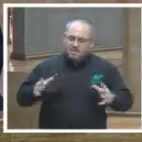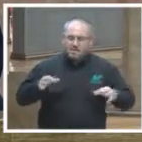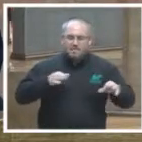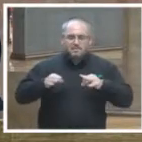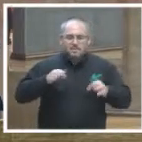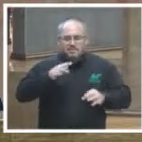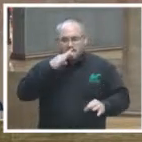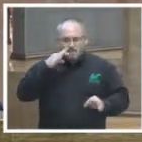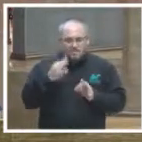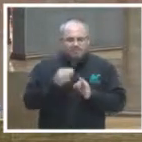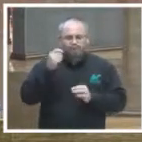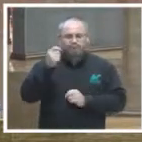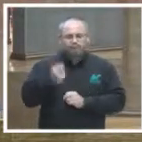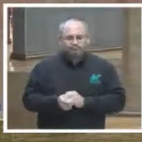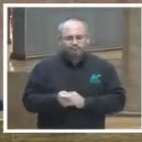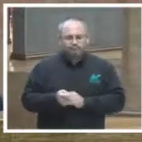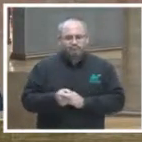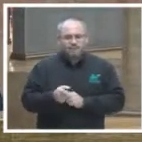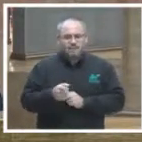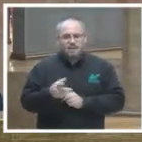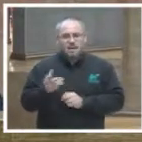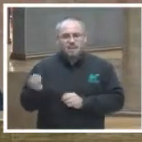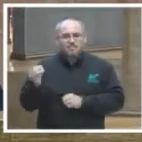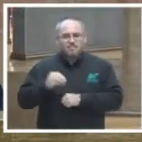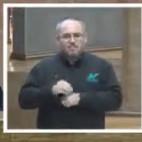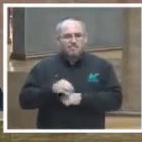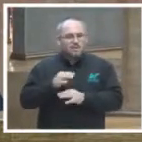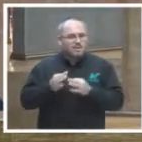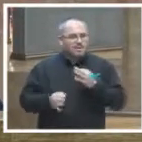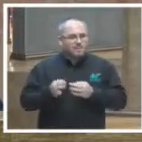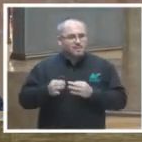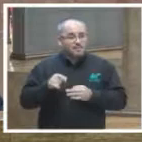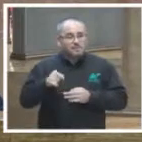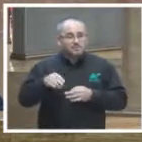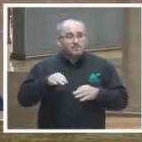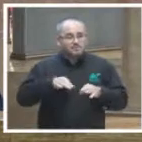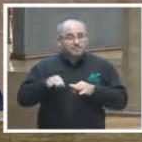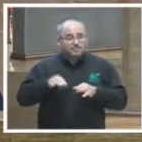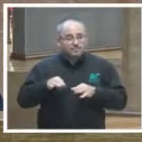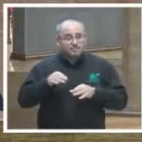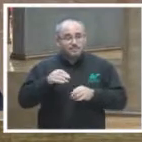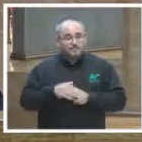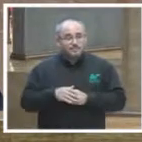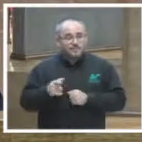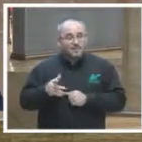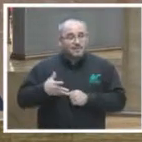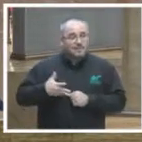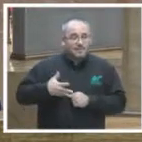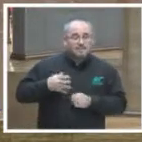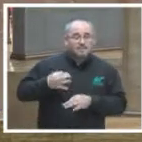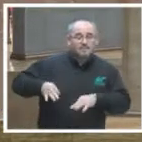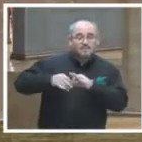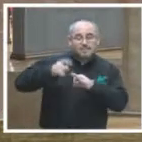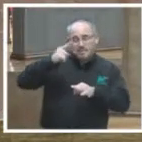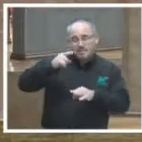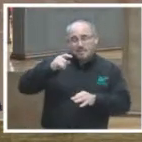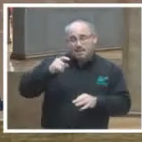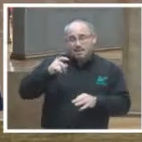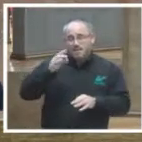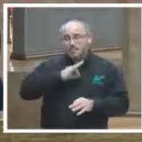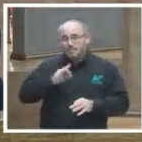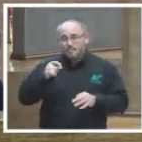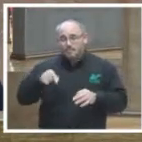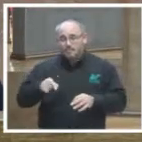responsabilidad que significa el impartir justicia, una noble labor jurisdiccional que tiene como eje fundamental la ponderación